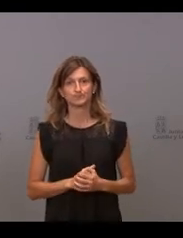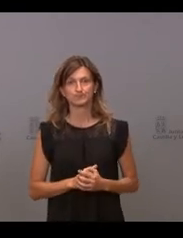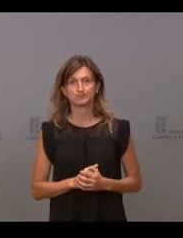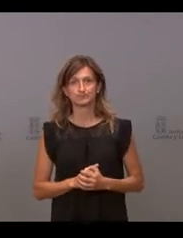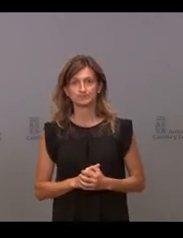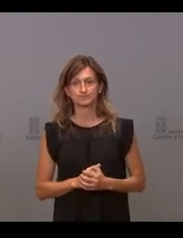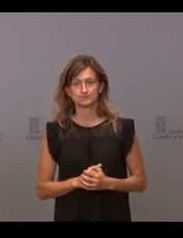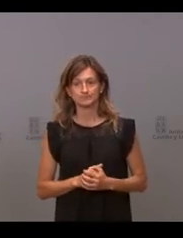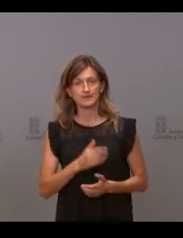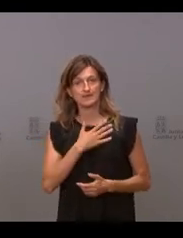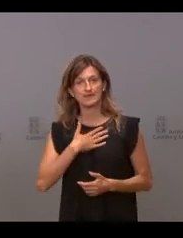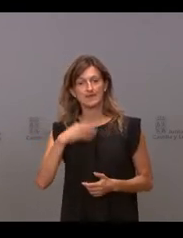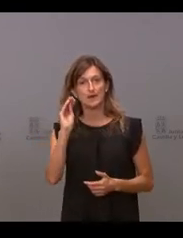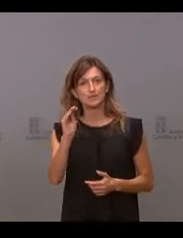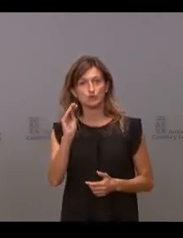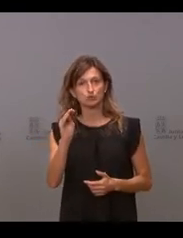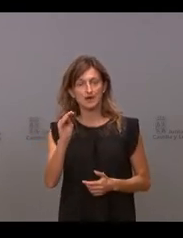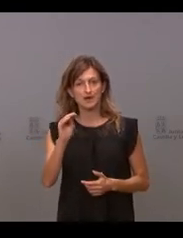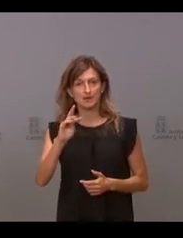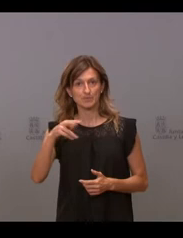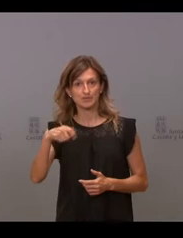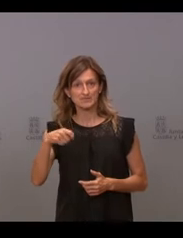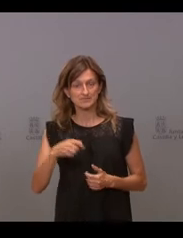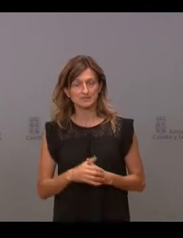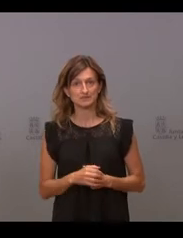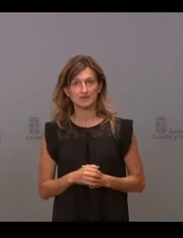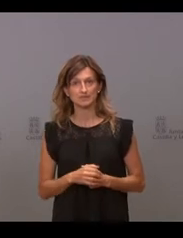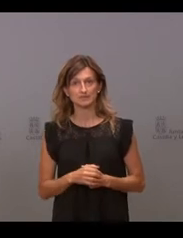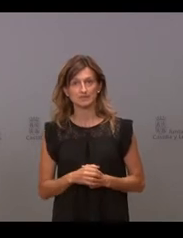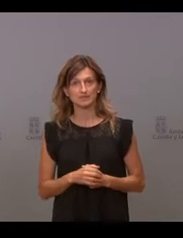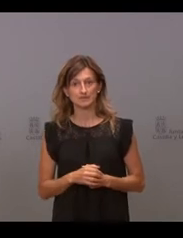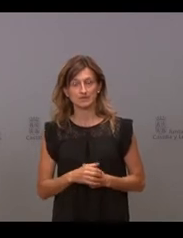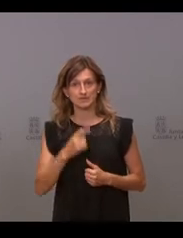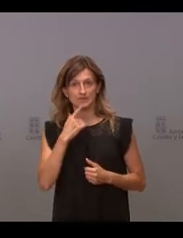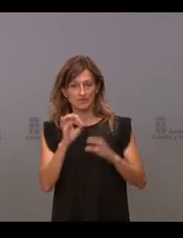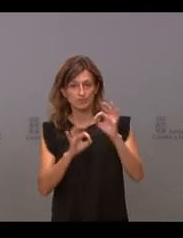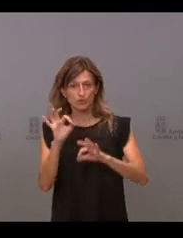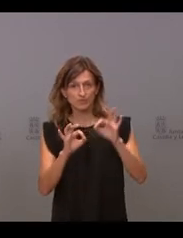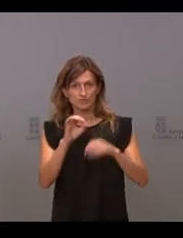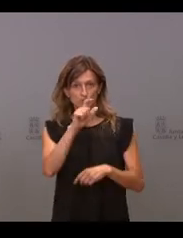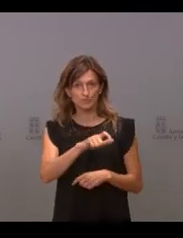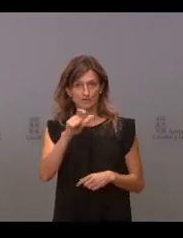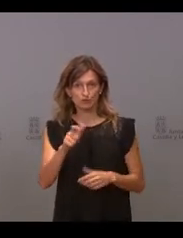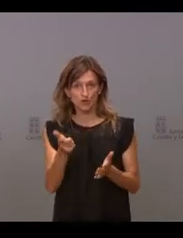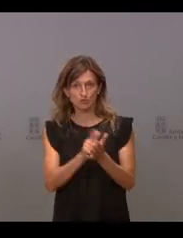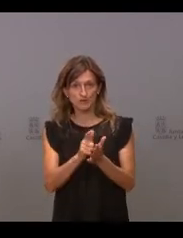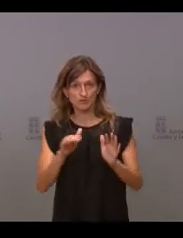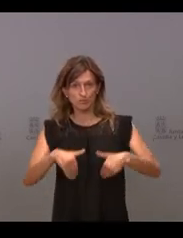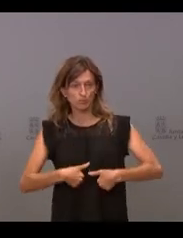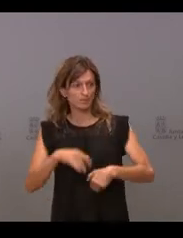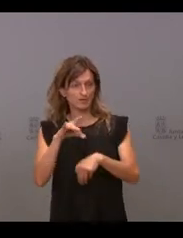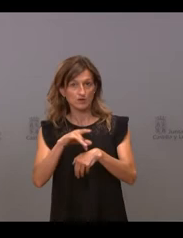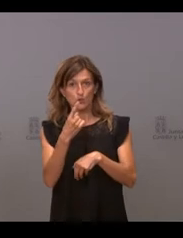Bueno, yo quería preguntarle al vicepresidente sobre ese 1% de personas reinfectadas. Entiendo que es